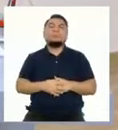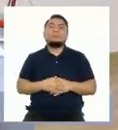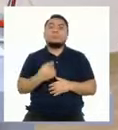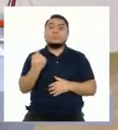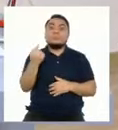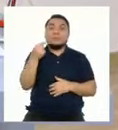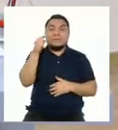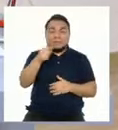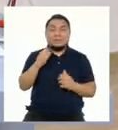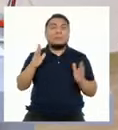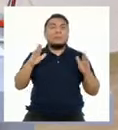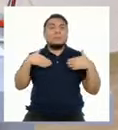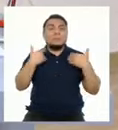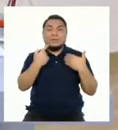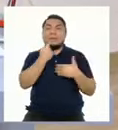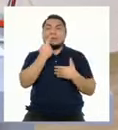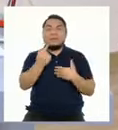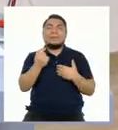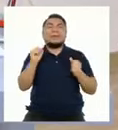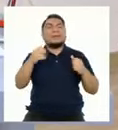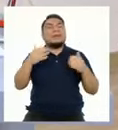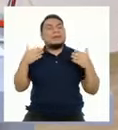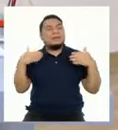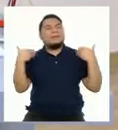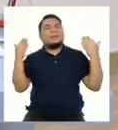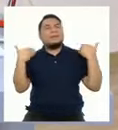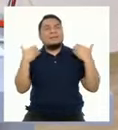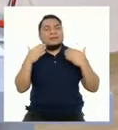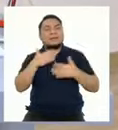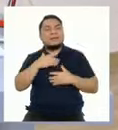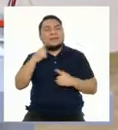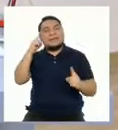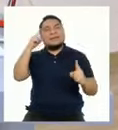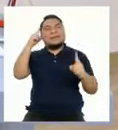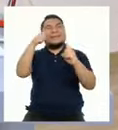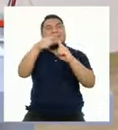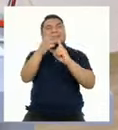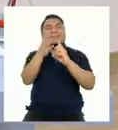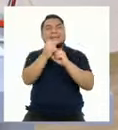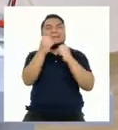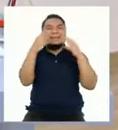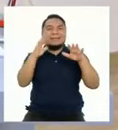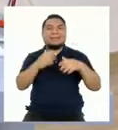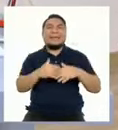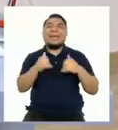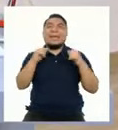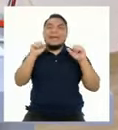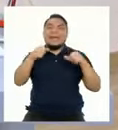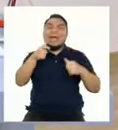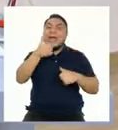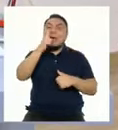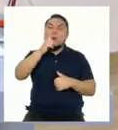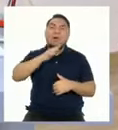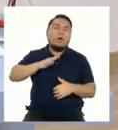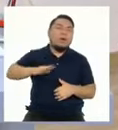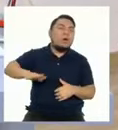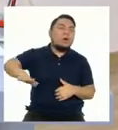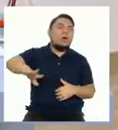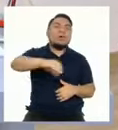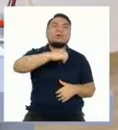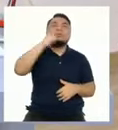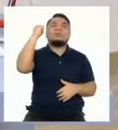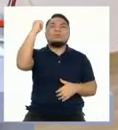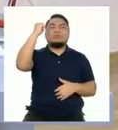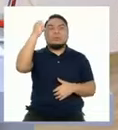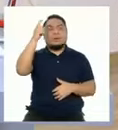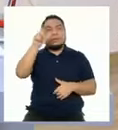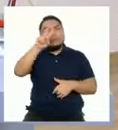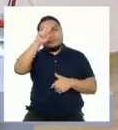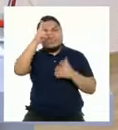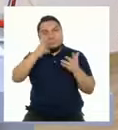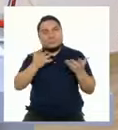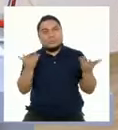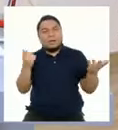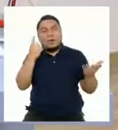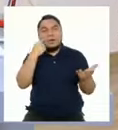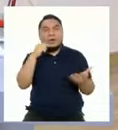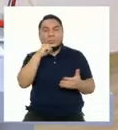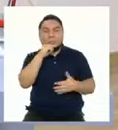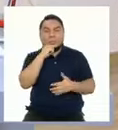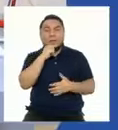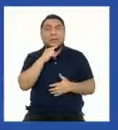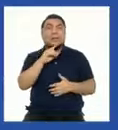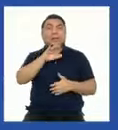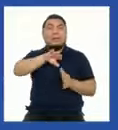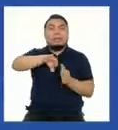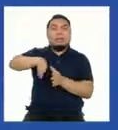Solo así podremos decir felices, misión cumplida. Ahora sí, el agua potable es un derecho para todas y todos,